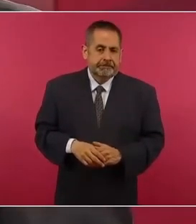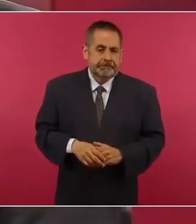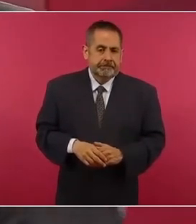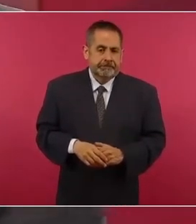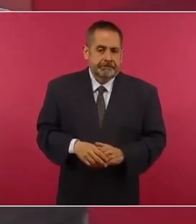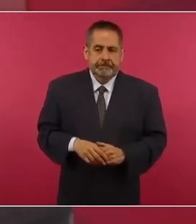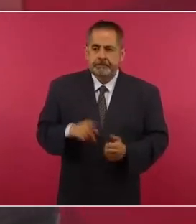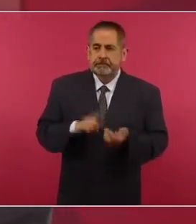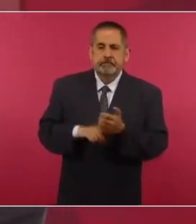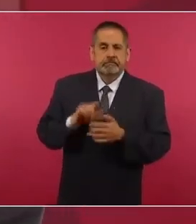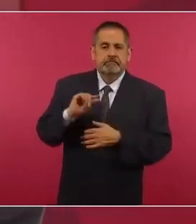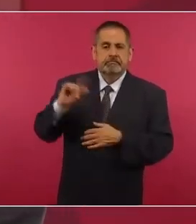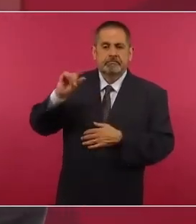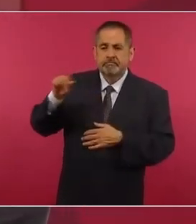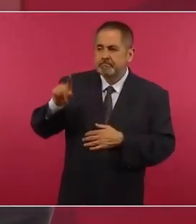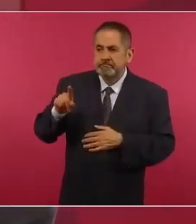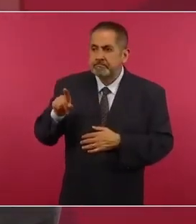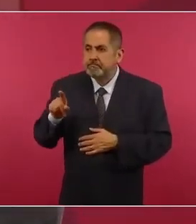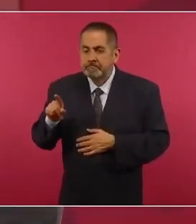autoridad no cumple.